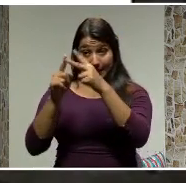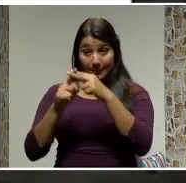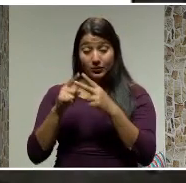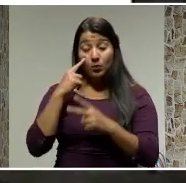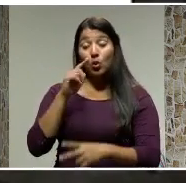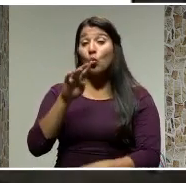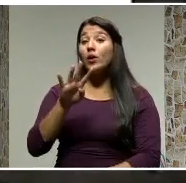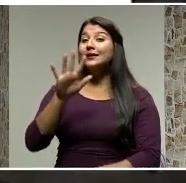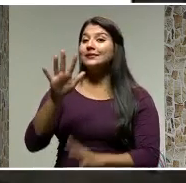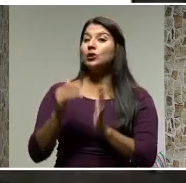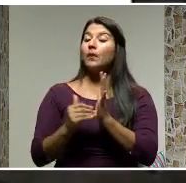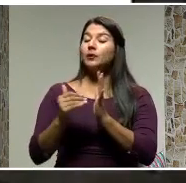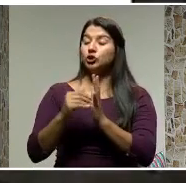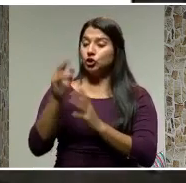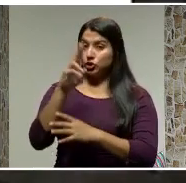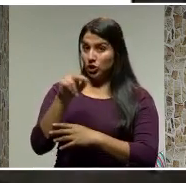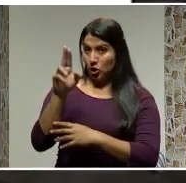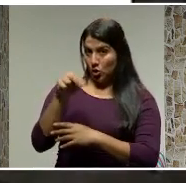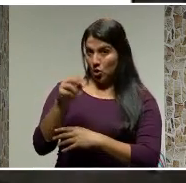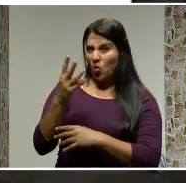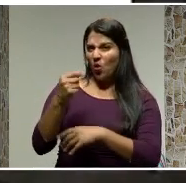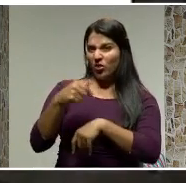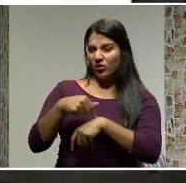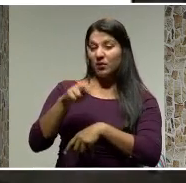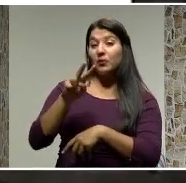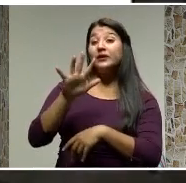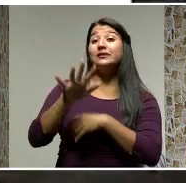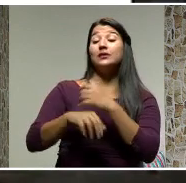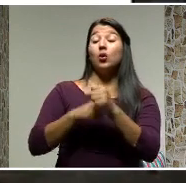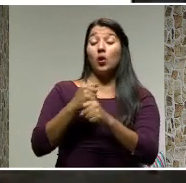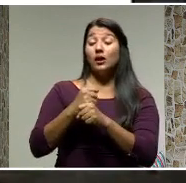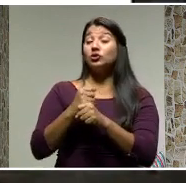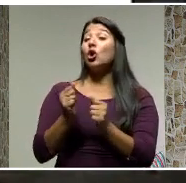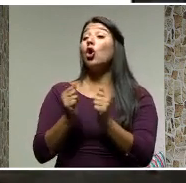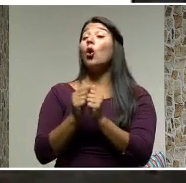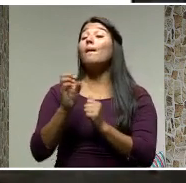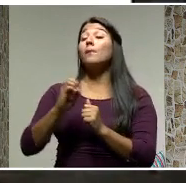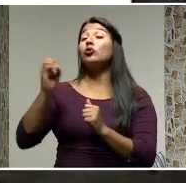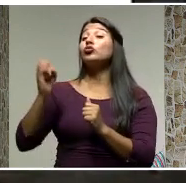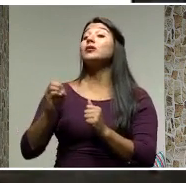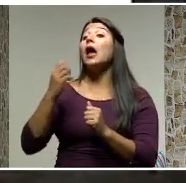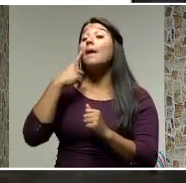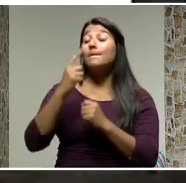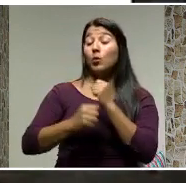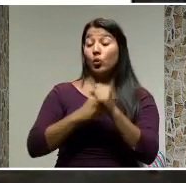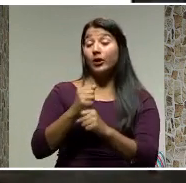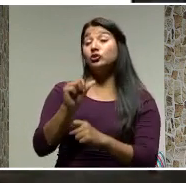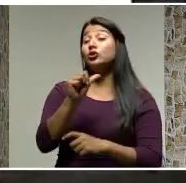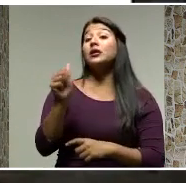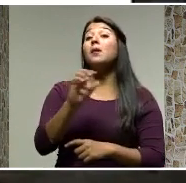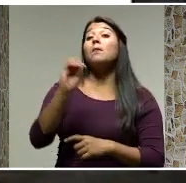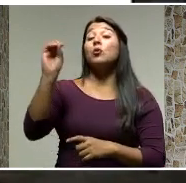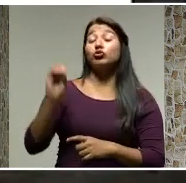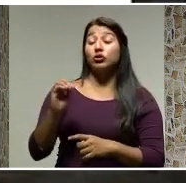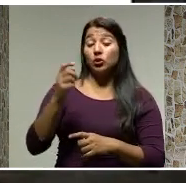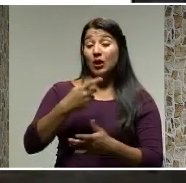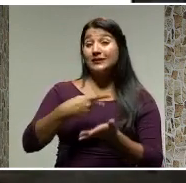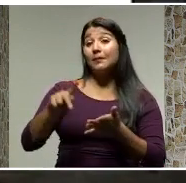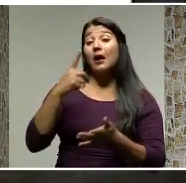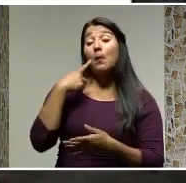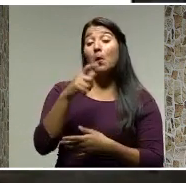45 millones de colones a un plazo de 25 años, con una tasa anual de un 10%, la cuota mensual